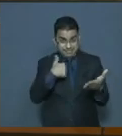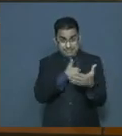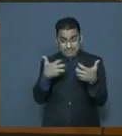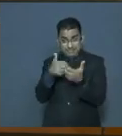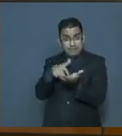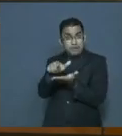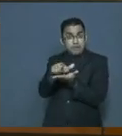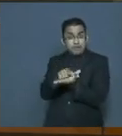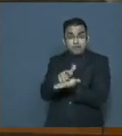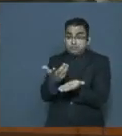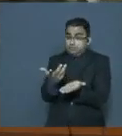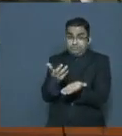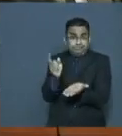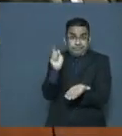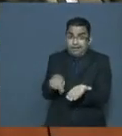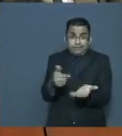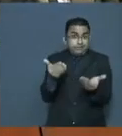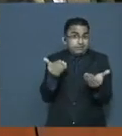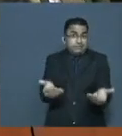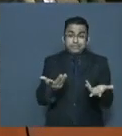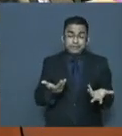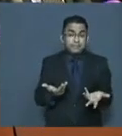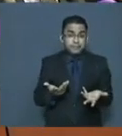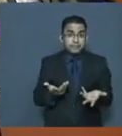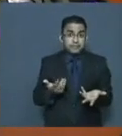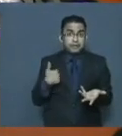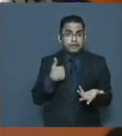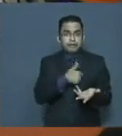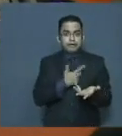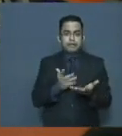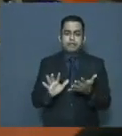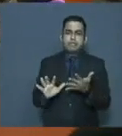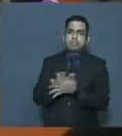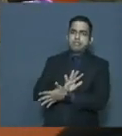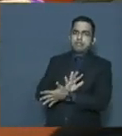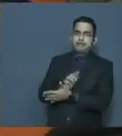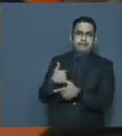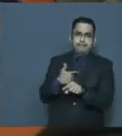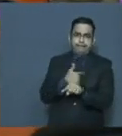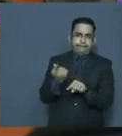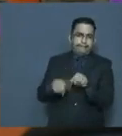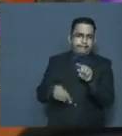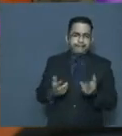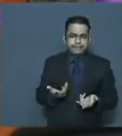nuestro rol demanda un carácter que no podemos evadir ni renunciar.